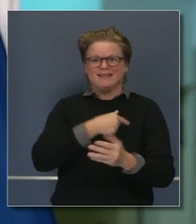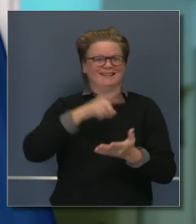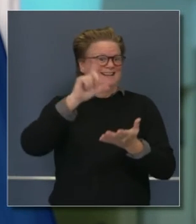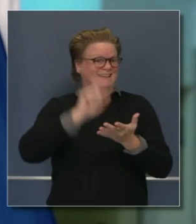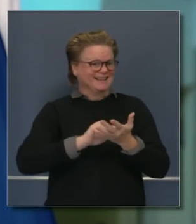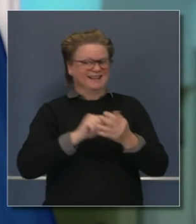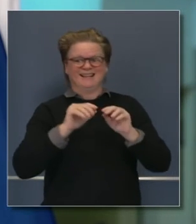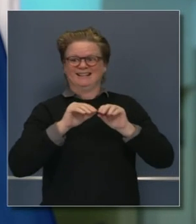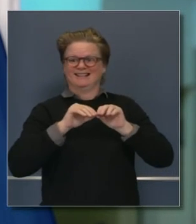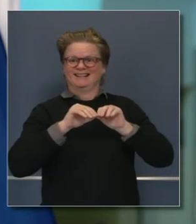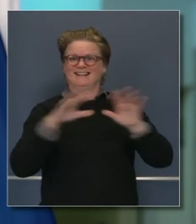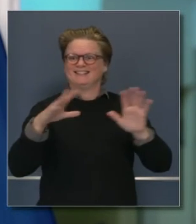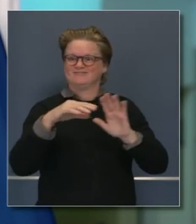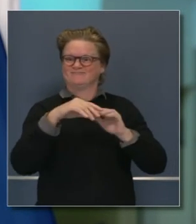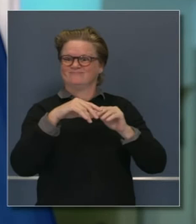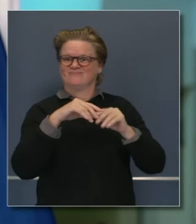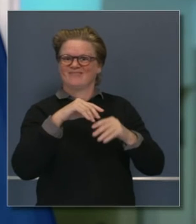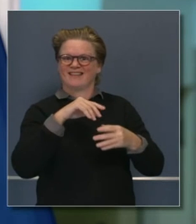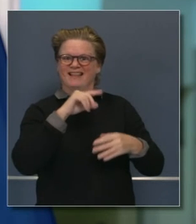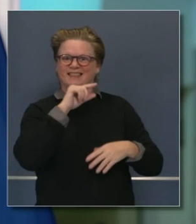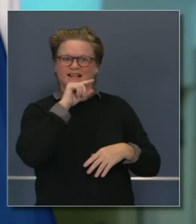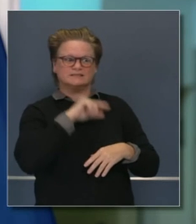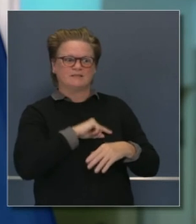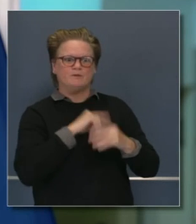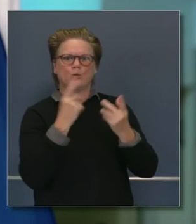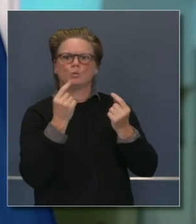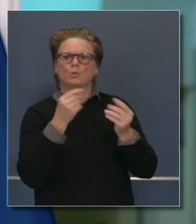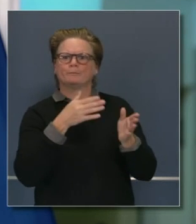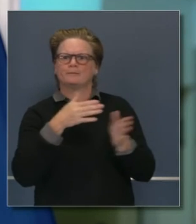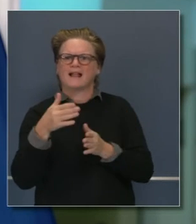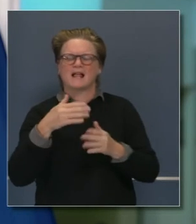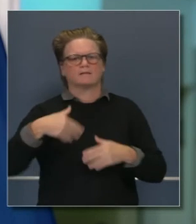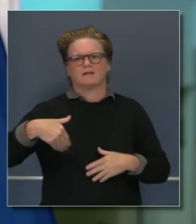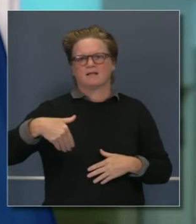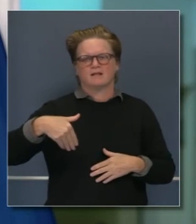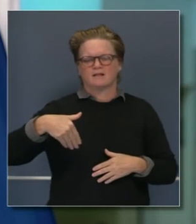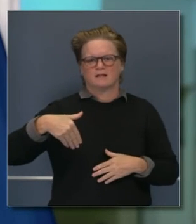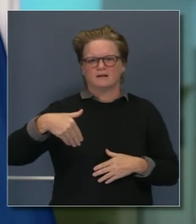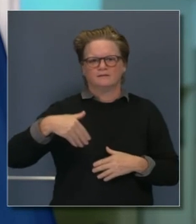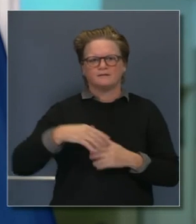Estaremos difundiendo algunos protocolos, pero seremos más detallados en ello.